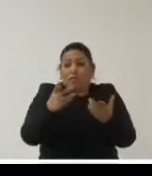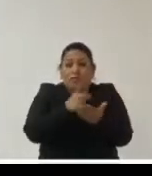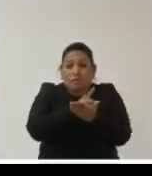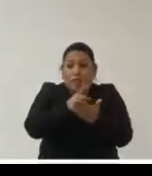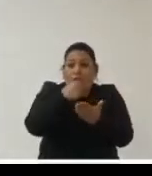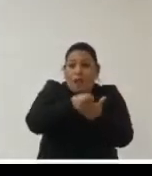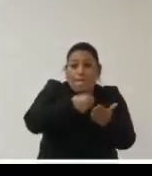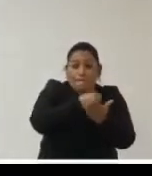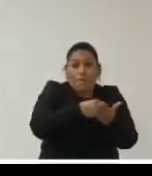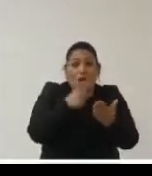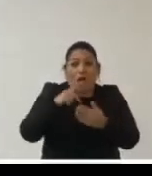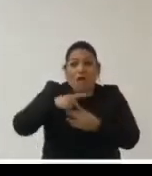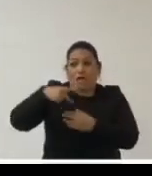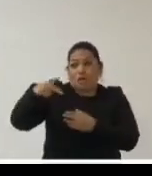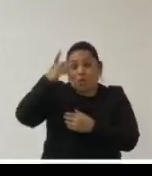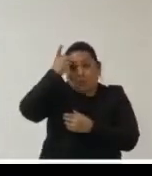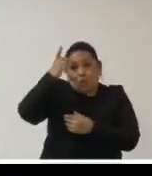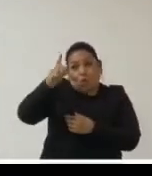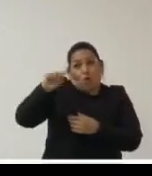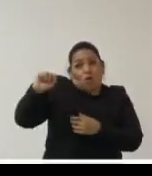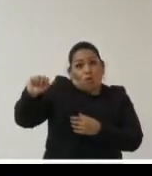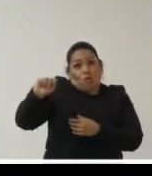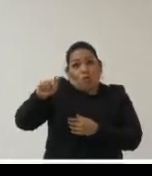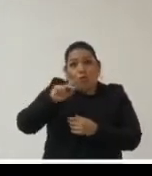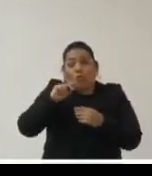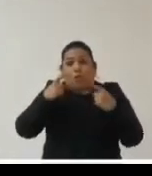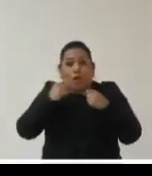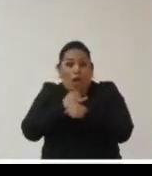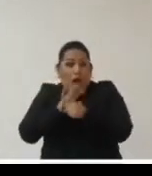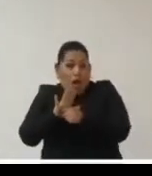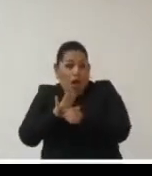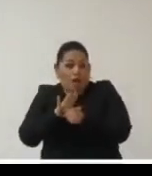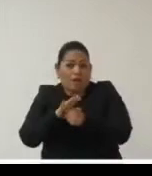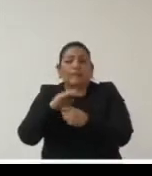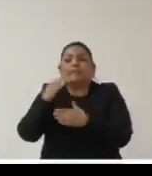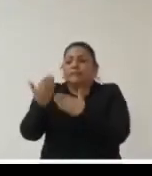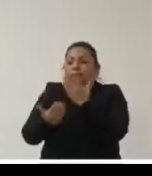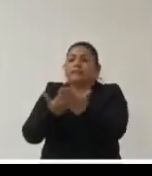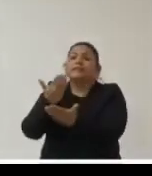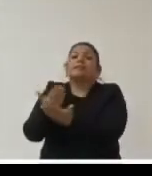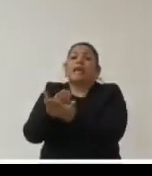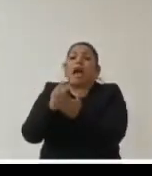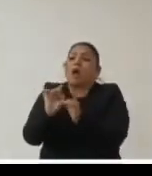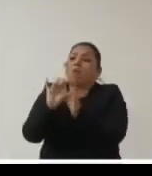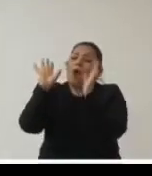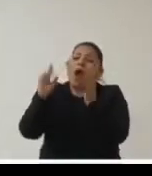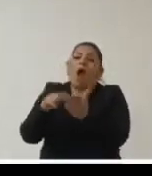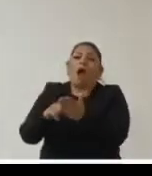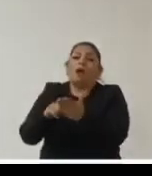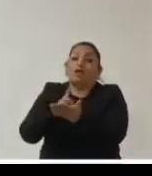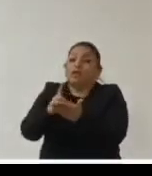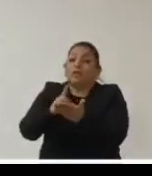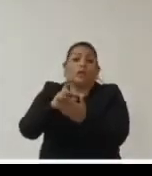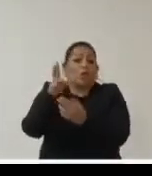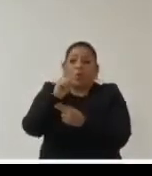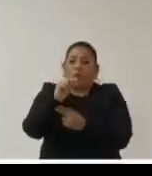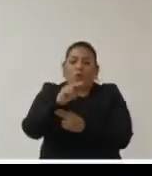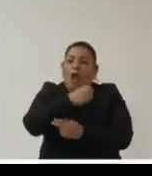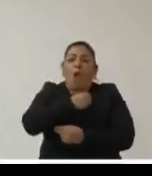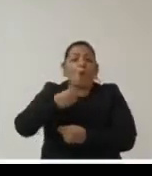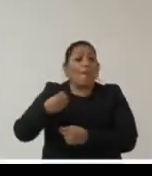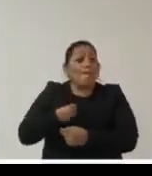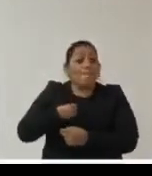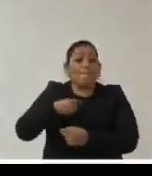ciudadano porque él es dueño de los datos que genera su gobierno y la rendición de cuentas no es un derecho es una obligación